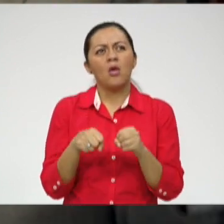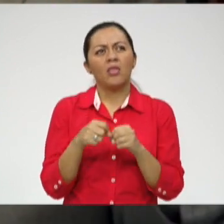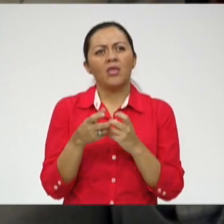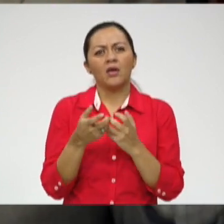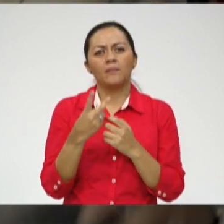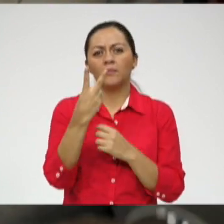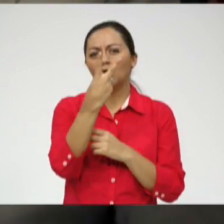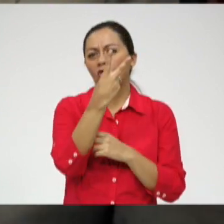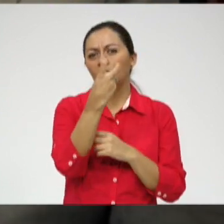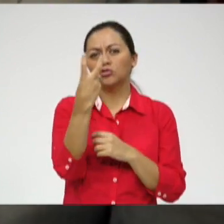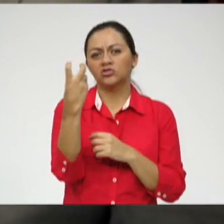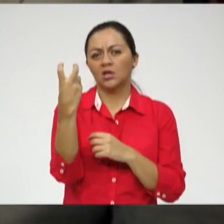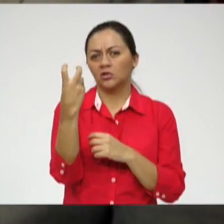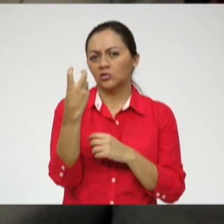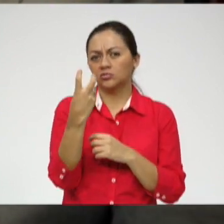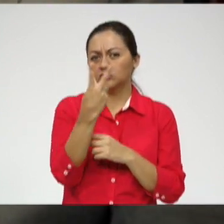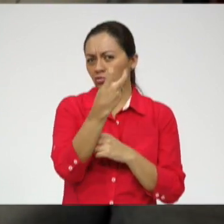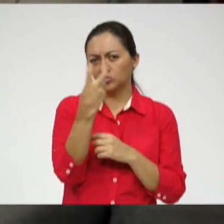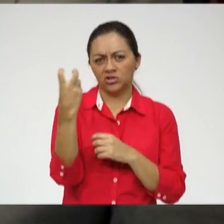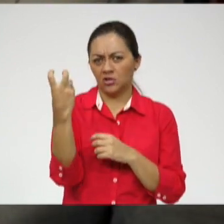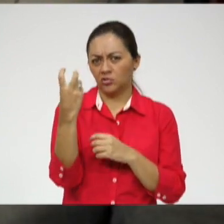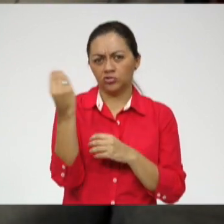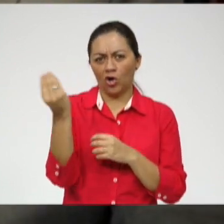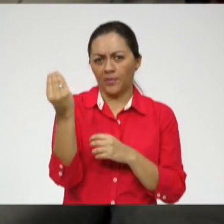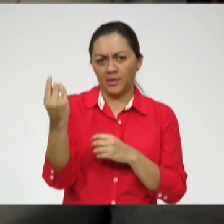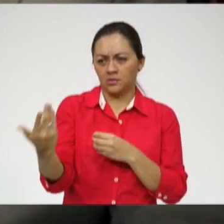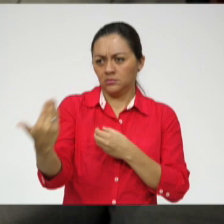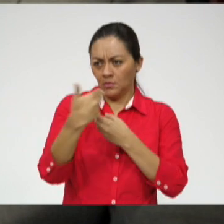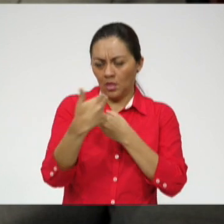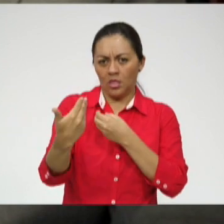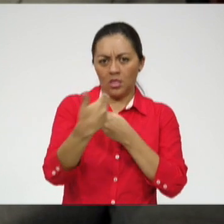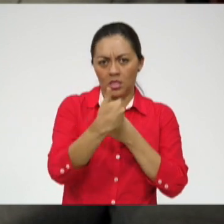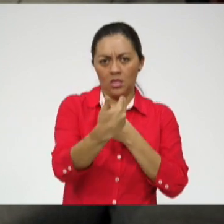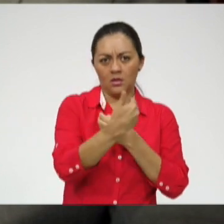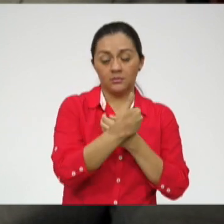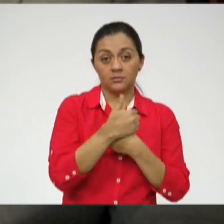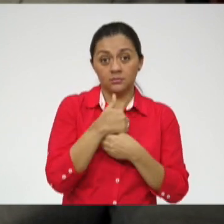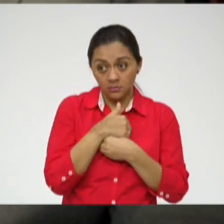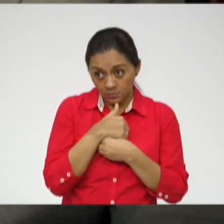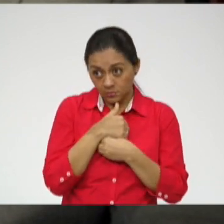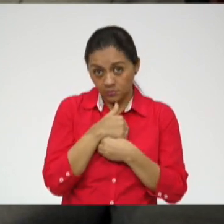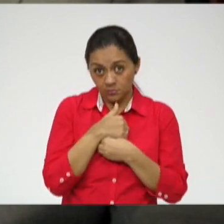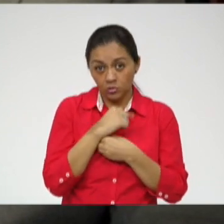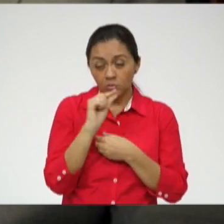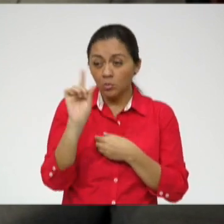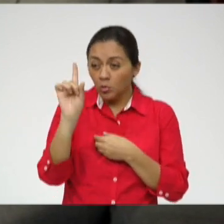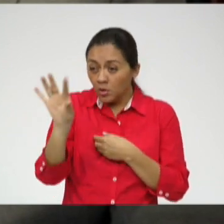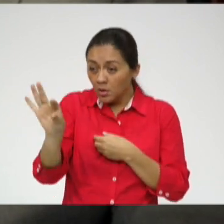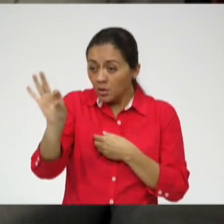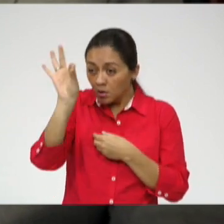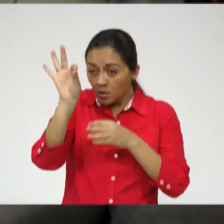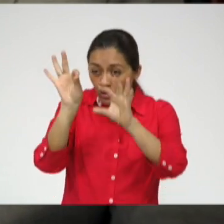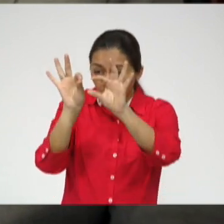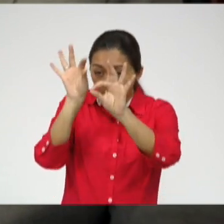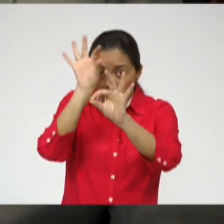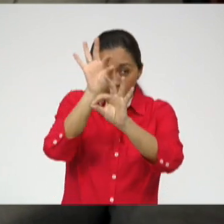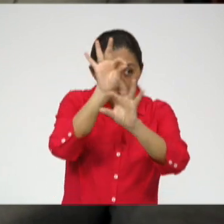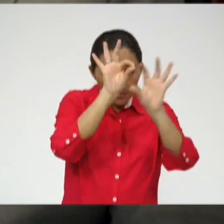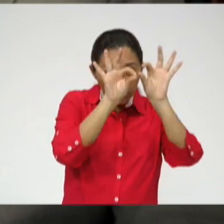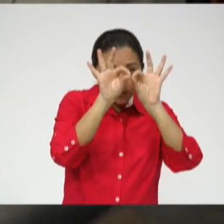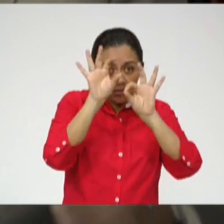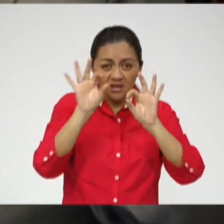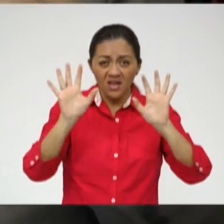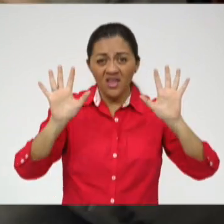unos 200 chicos. No podría encontrar más de 10, el 5%,